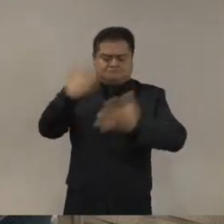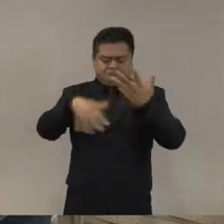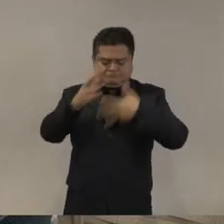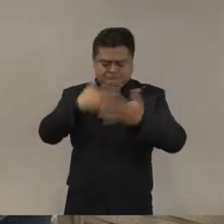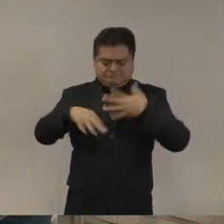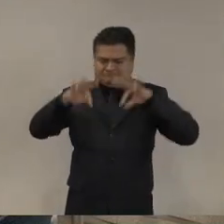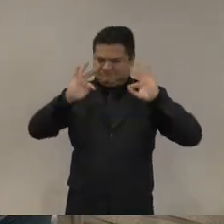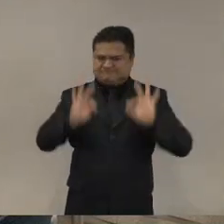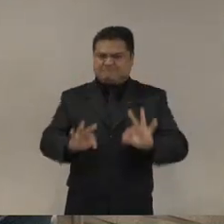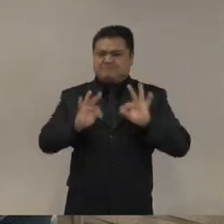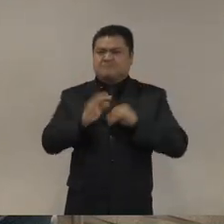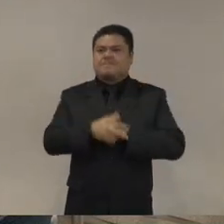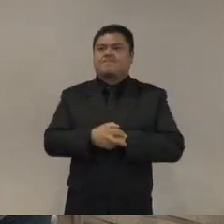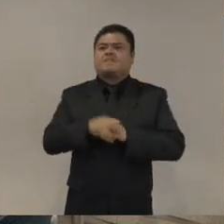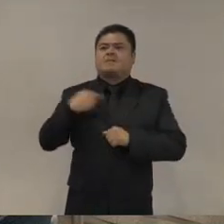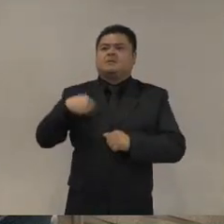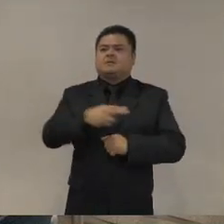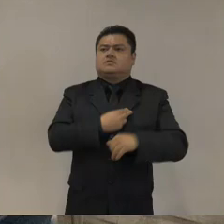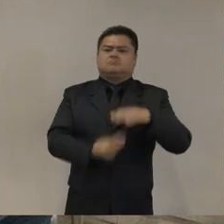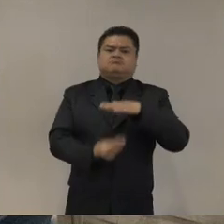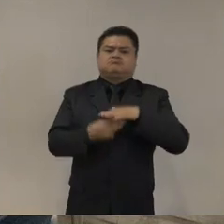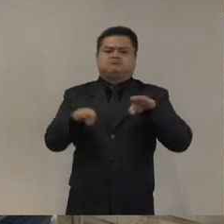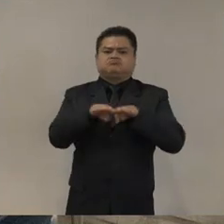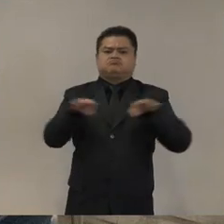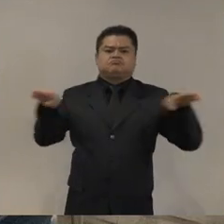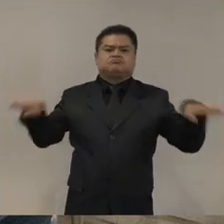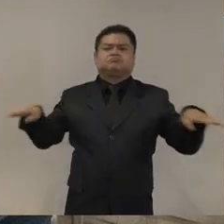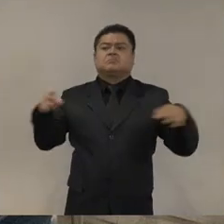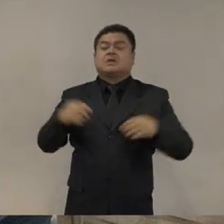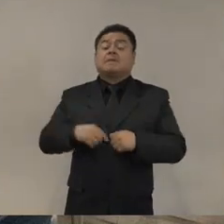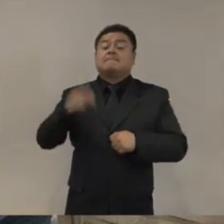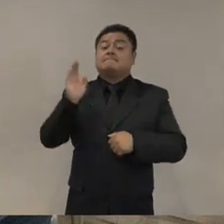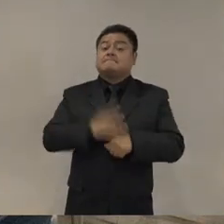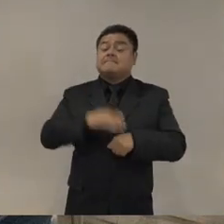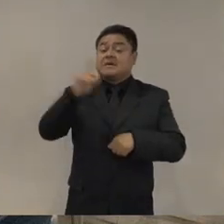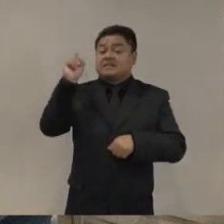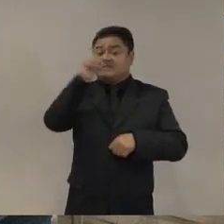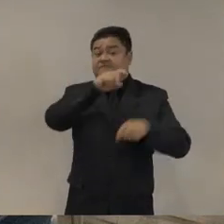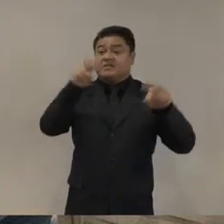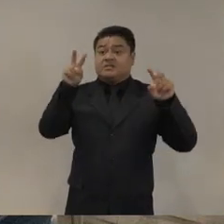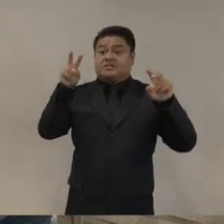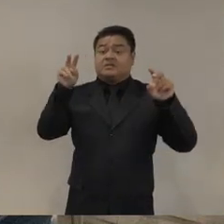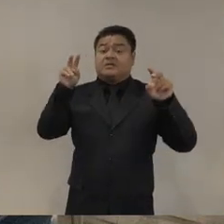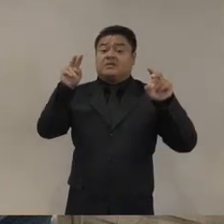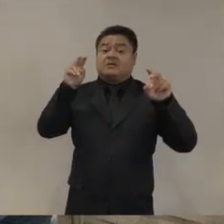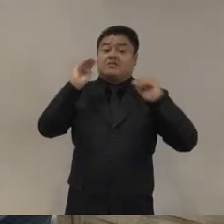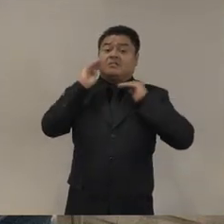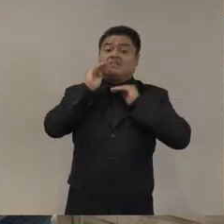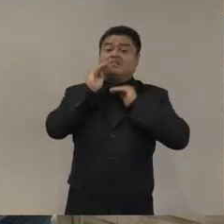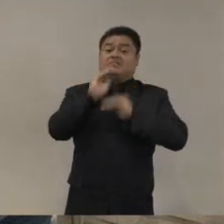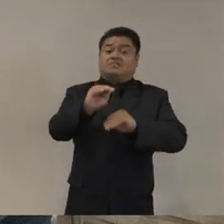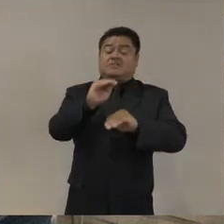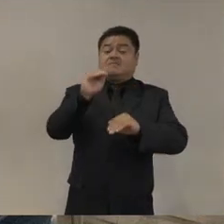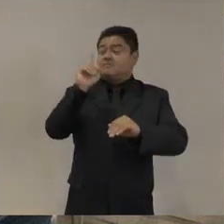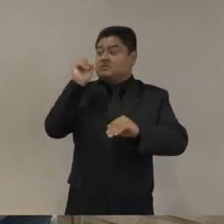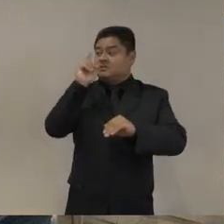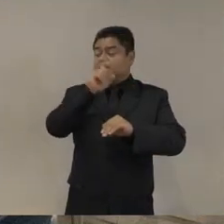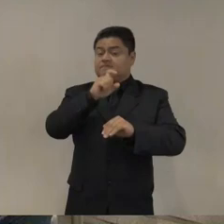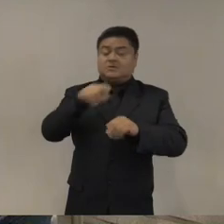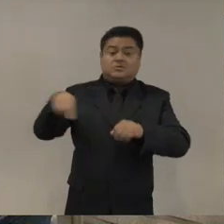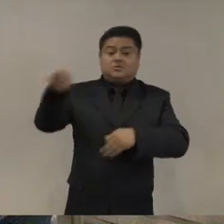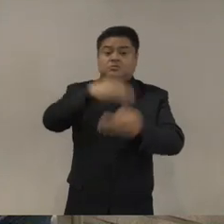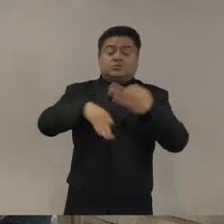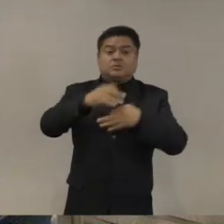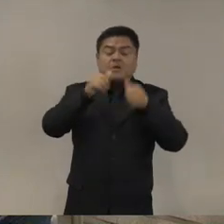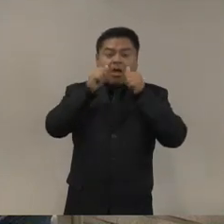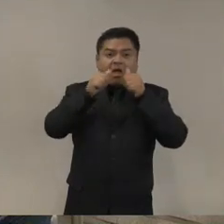digamos, cómo seguir con esa vara alta. Este es el panel más difícil de todos porque es el de después de la comida. Entonces, ahí les